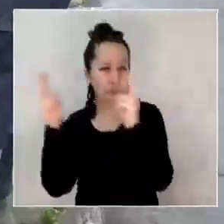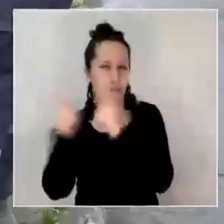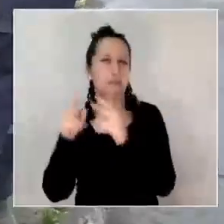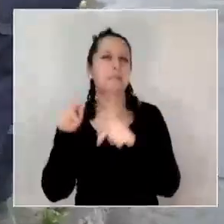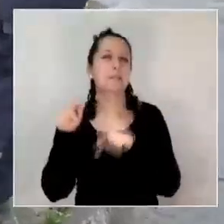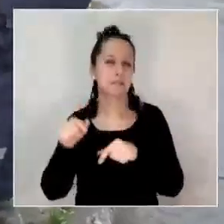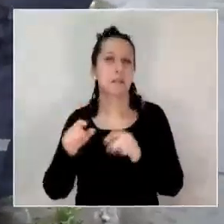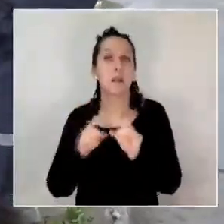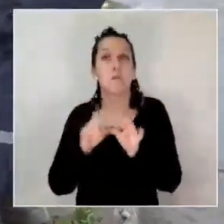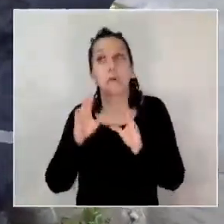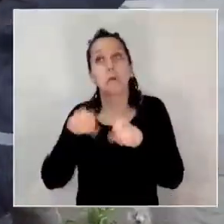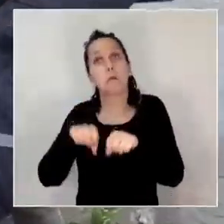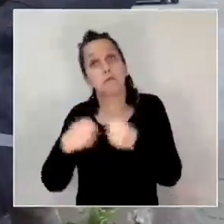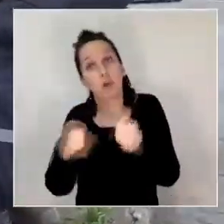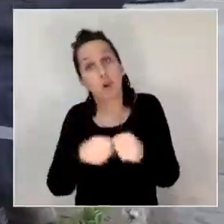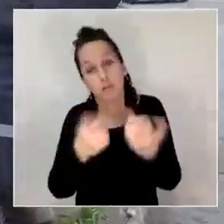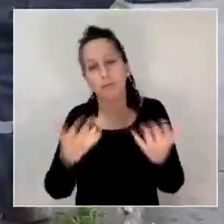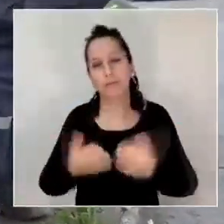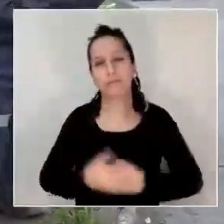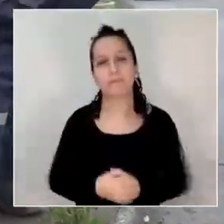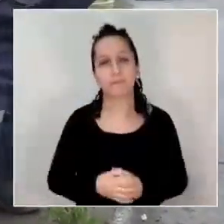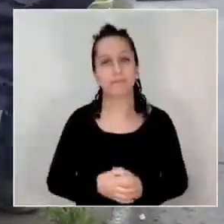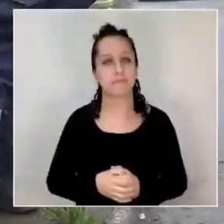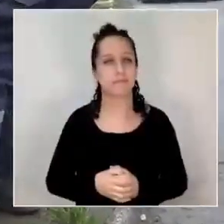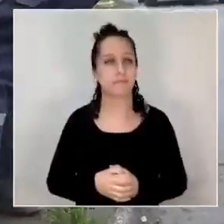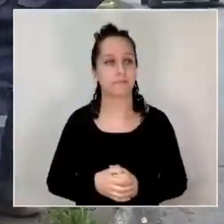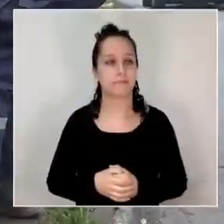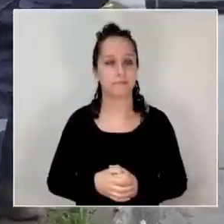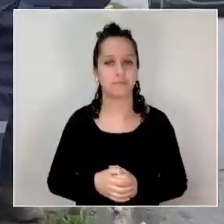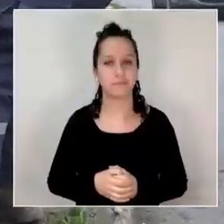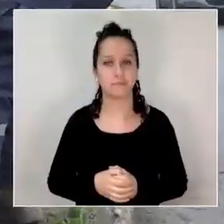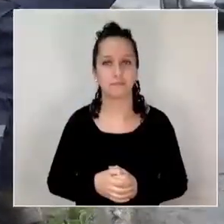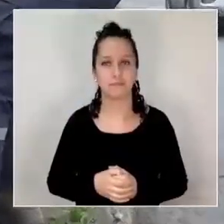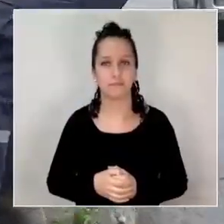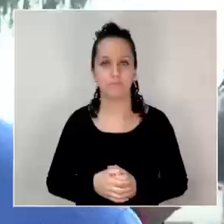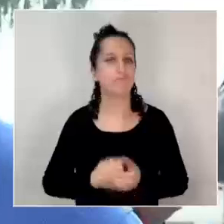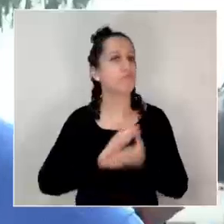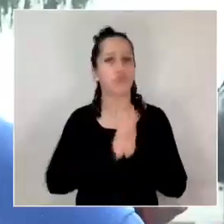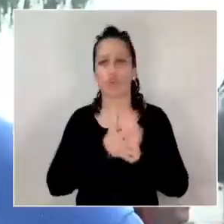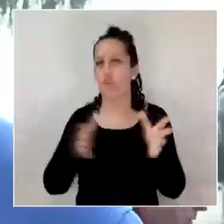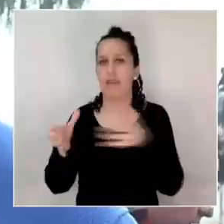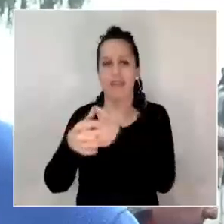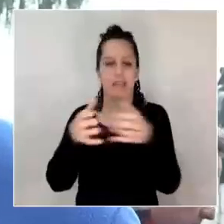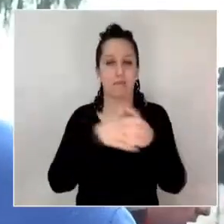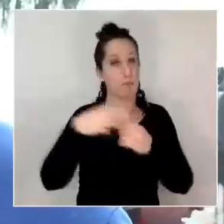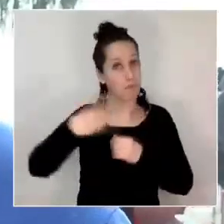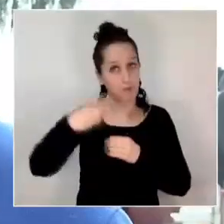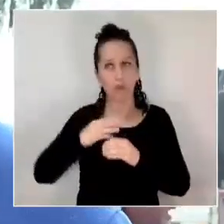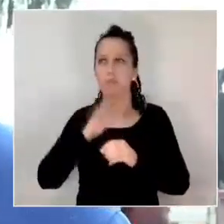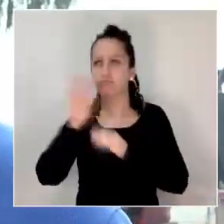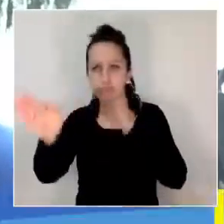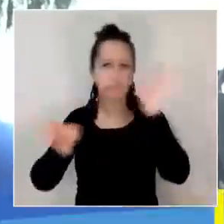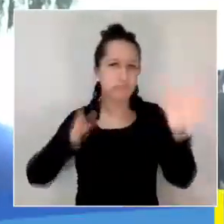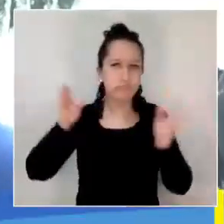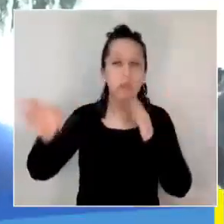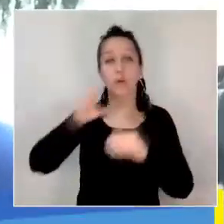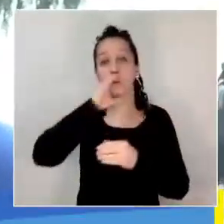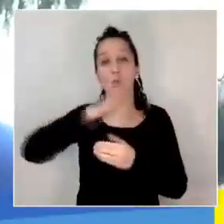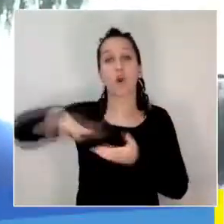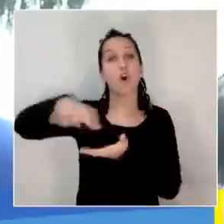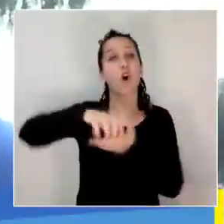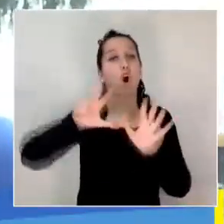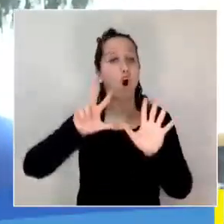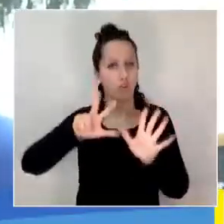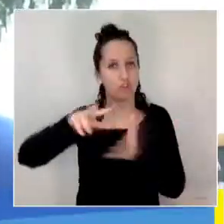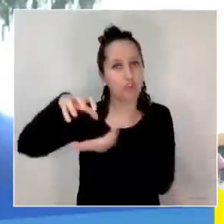presentan riesgo de caída. Ya tenemos a todos los equipos municipales recorriendo cada uno de sus sectores. Concepción lo tenemos dividido en ocho